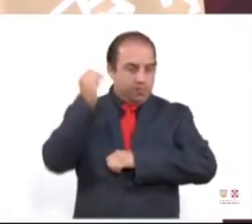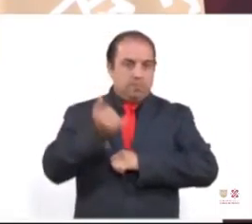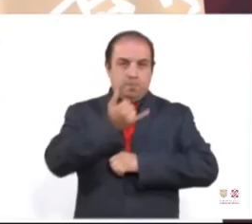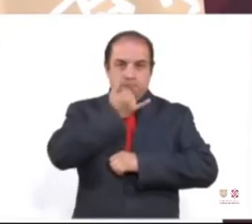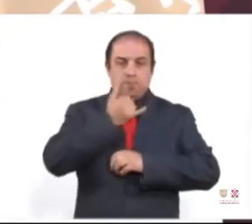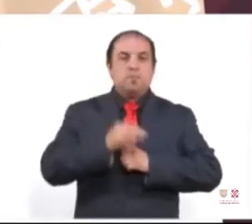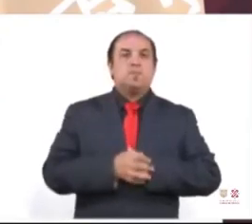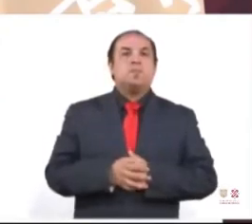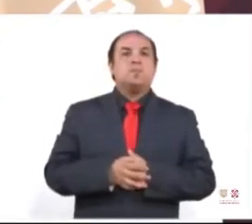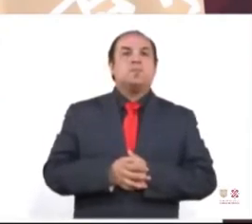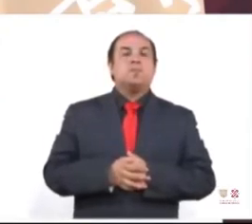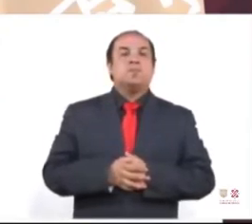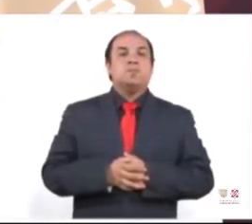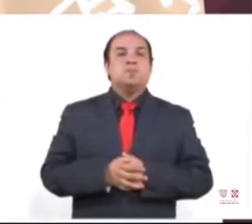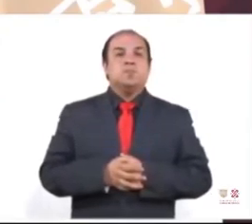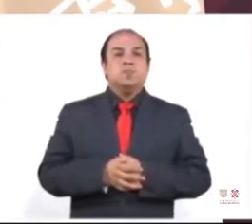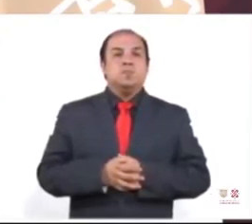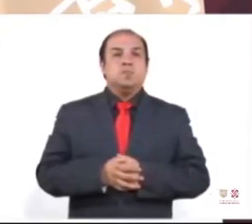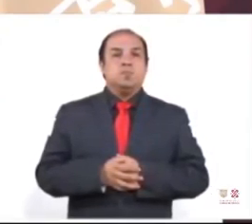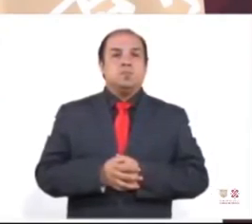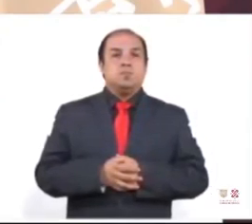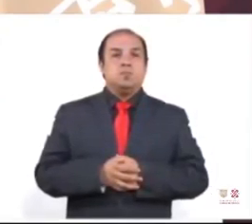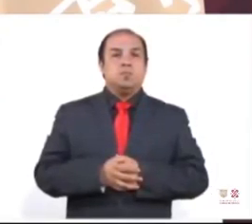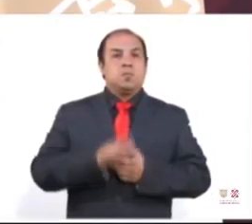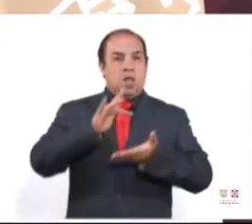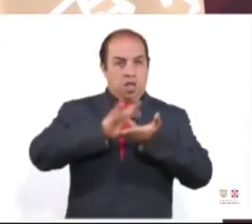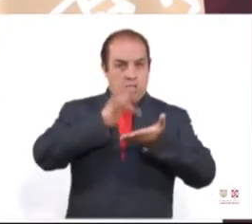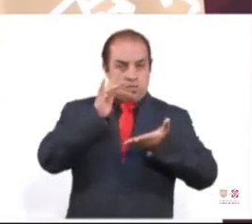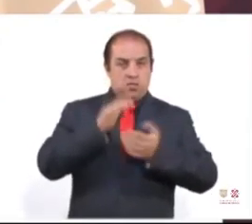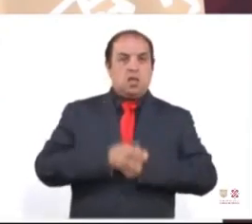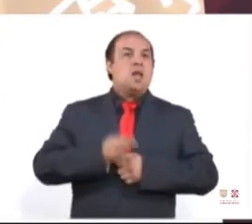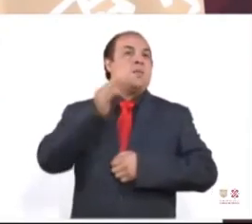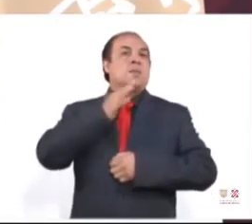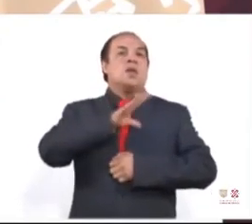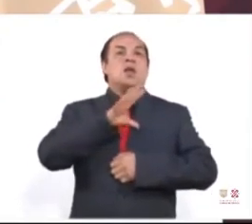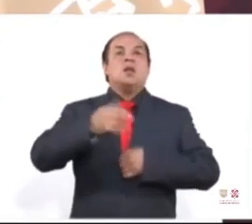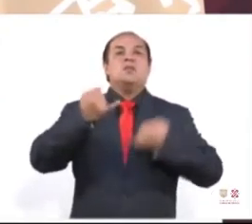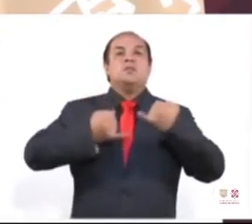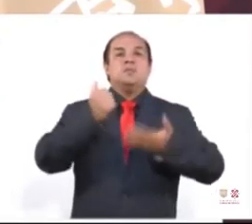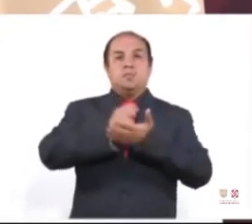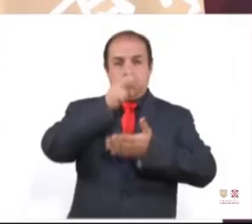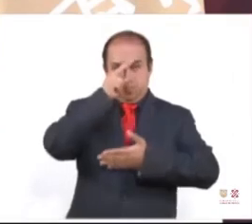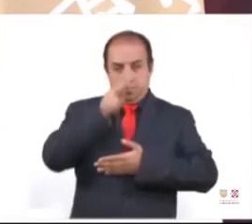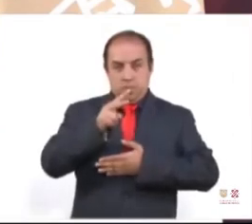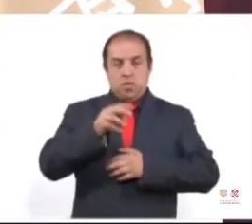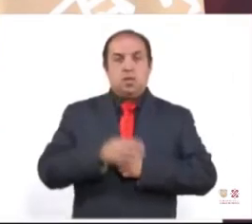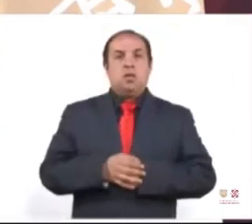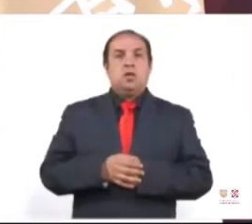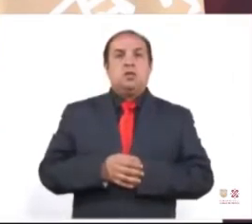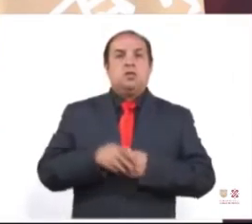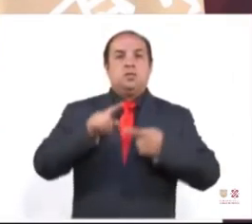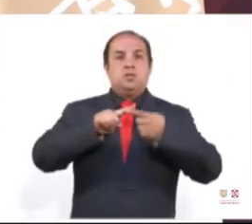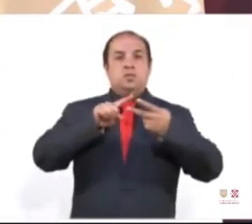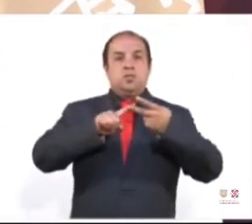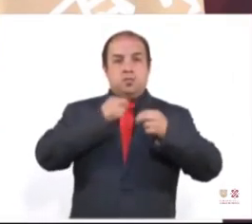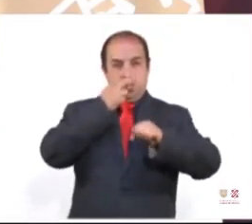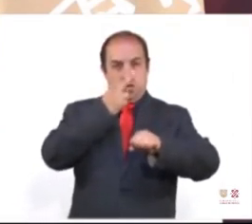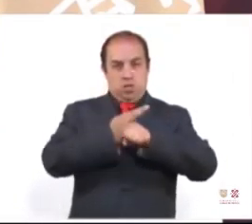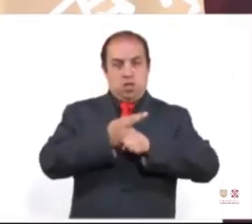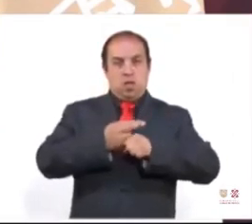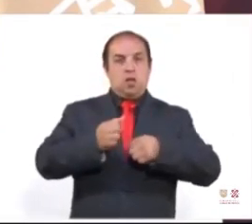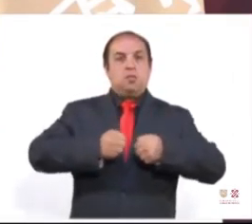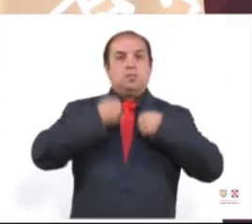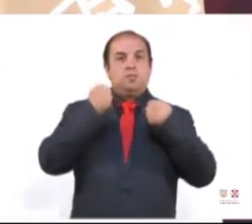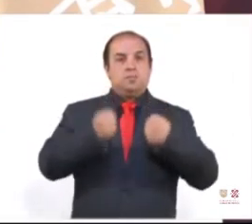Y quiero agradecer a la Fiscal General de Justicia de la Ciudad de México, al Secretario de